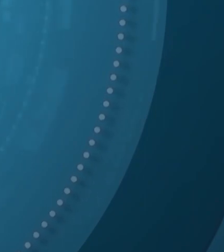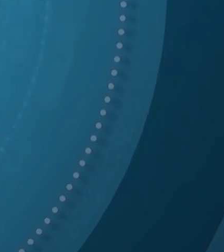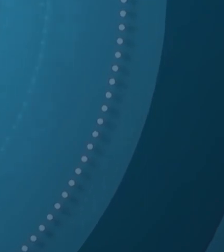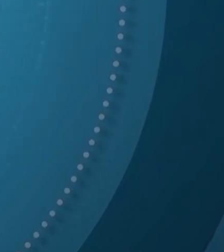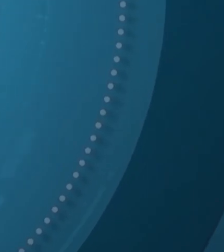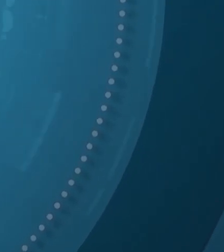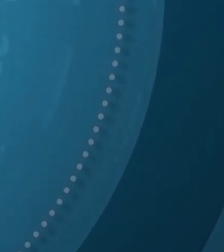que ¡Gracias!